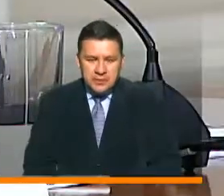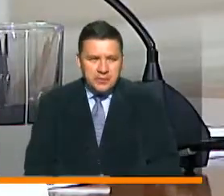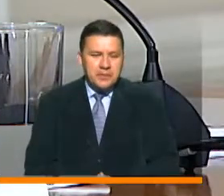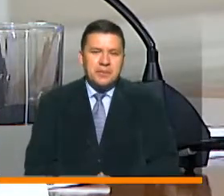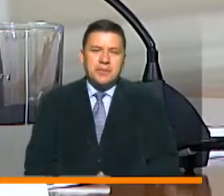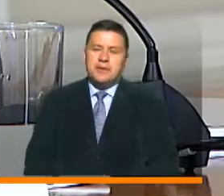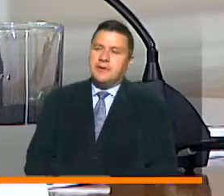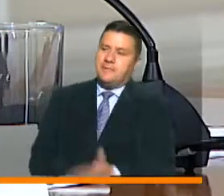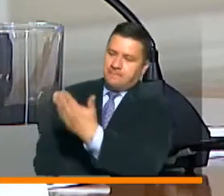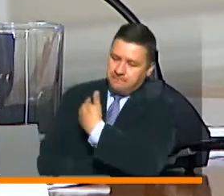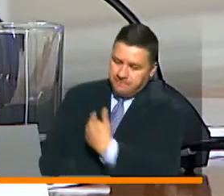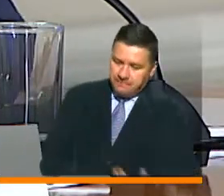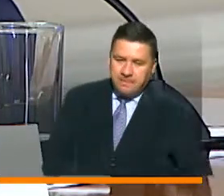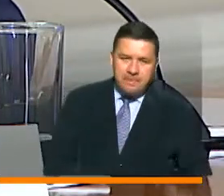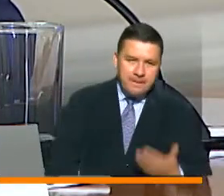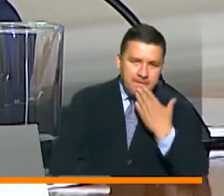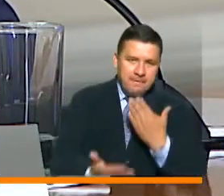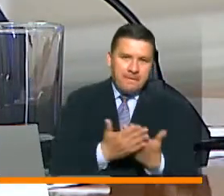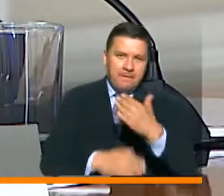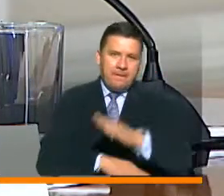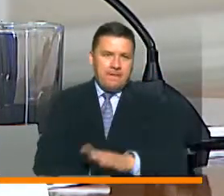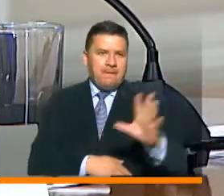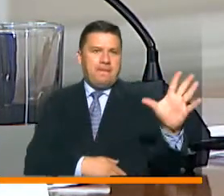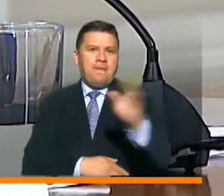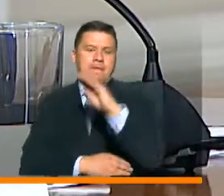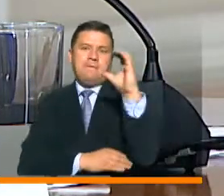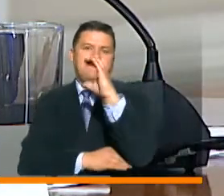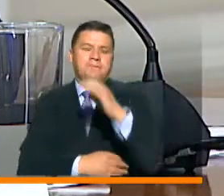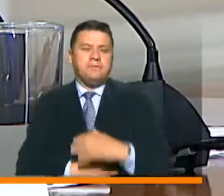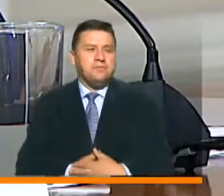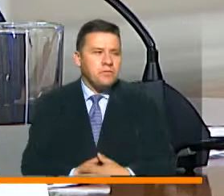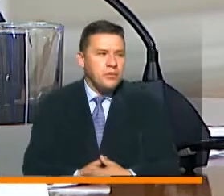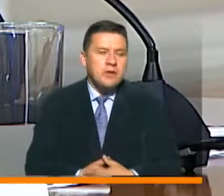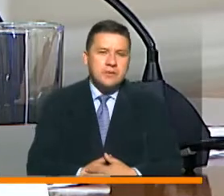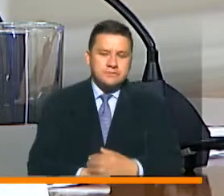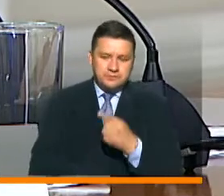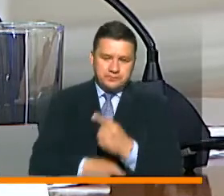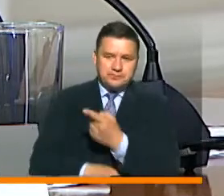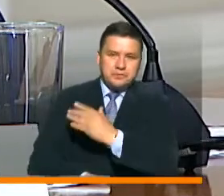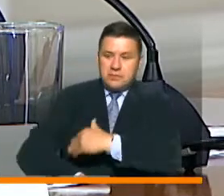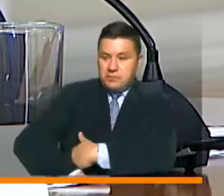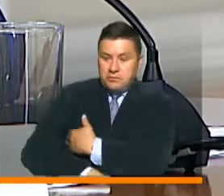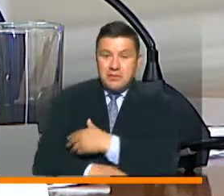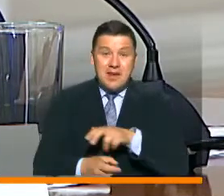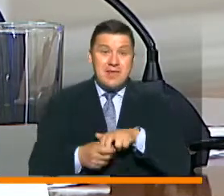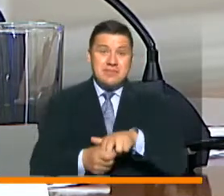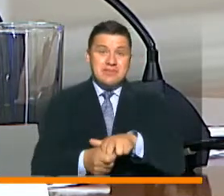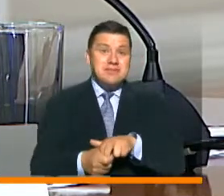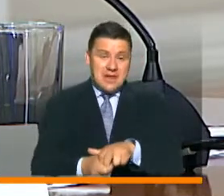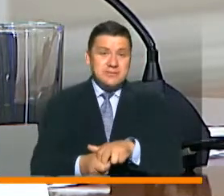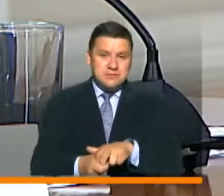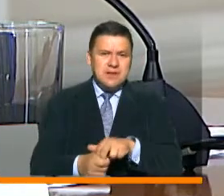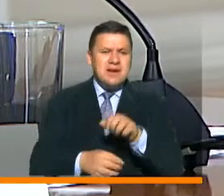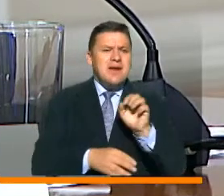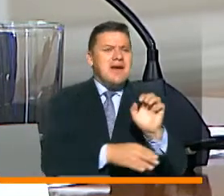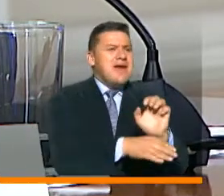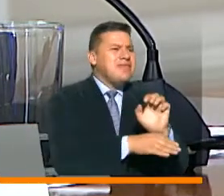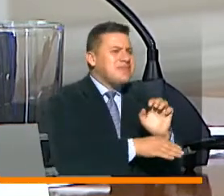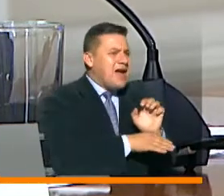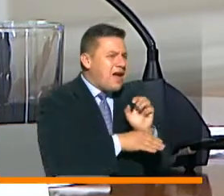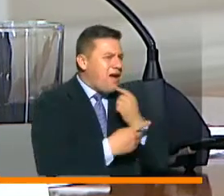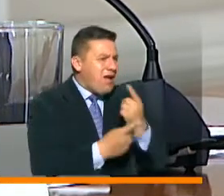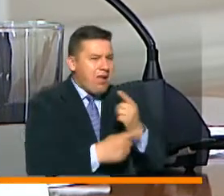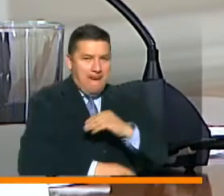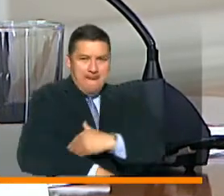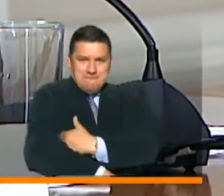Señor presidente, muy buenas tardes y muy buenas tardes a todos los colombianos. En efecto, el Ministerio de Transporte, con todas sus entidades adscritas,